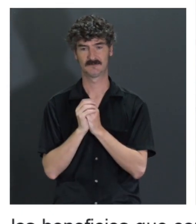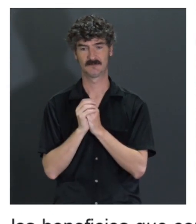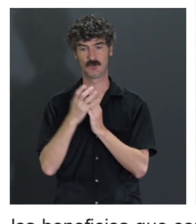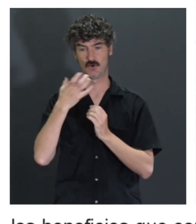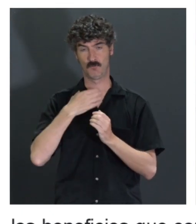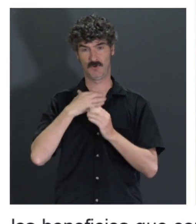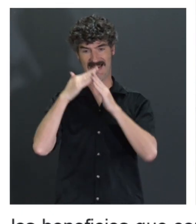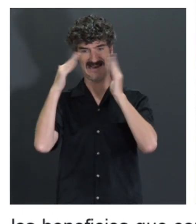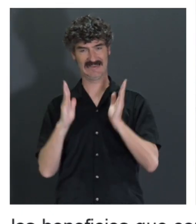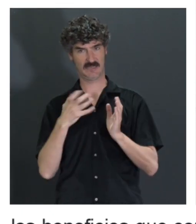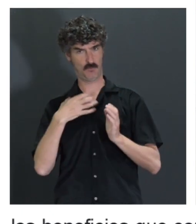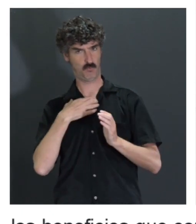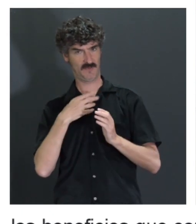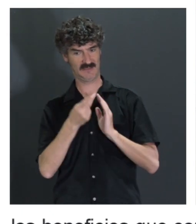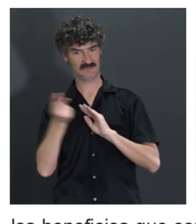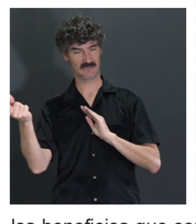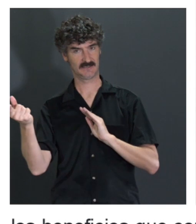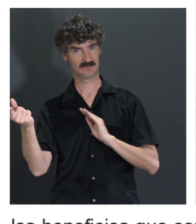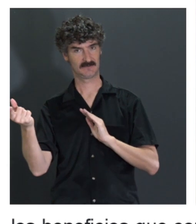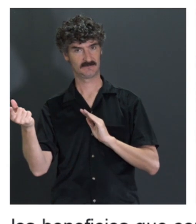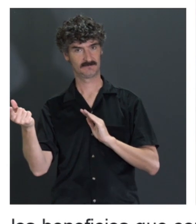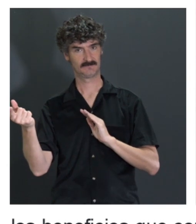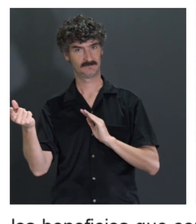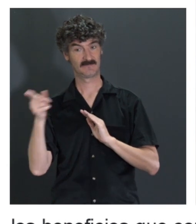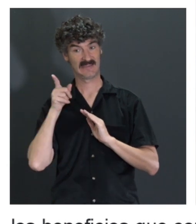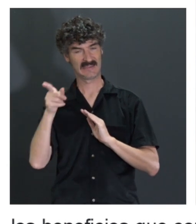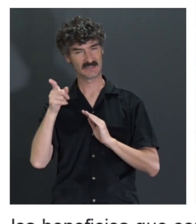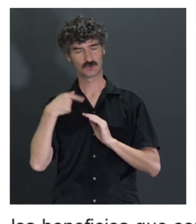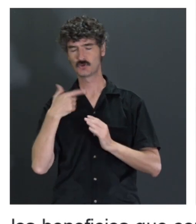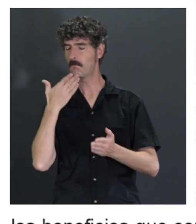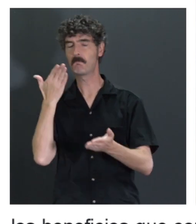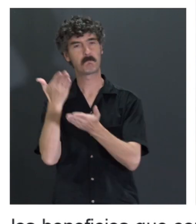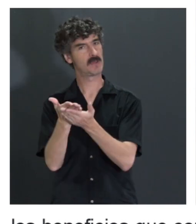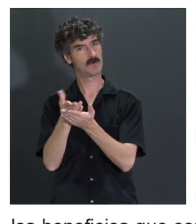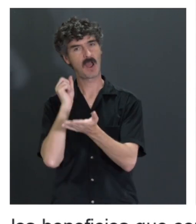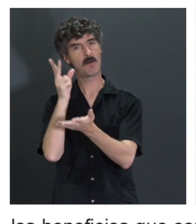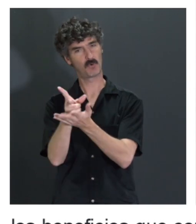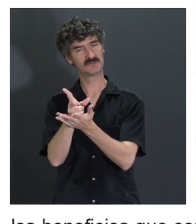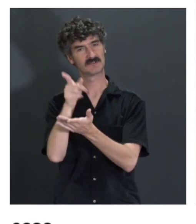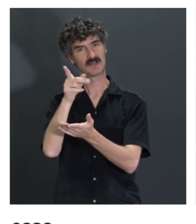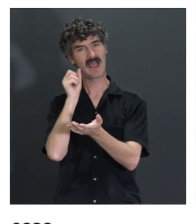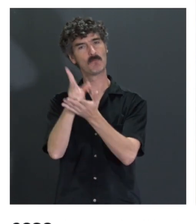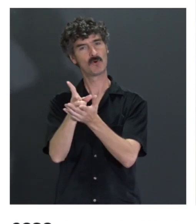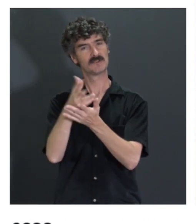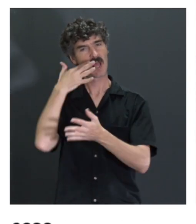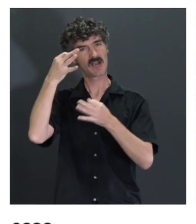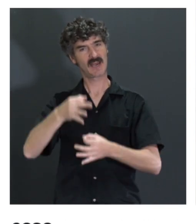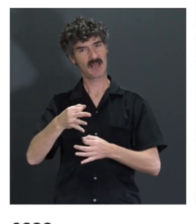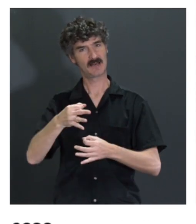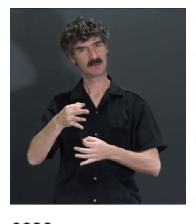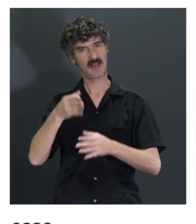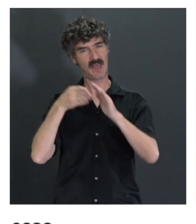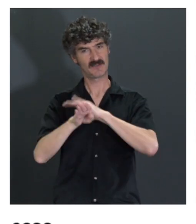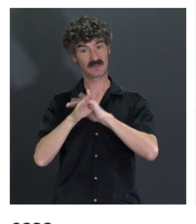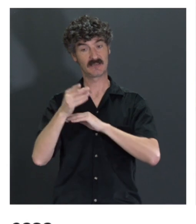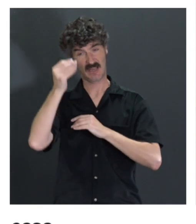pueden salir de su casa o eso es lo que yo pido que la gente apueste por la accesibilidad real y la inteligencia artificial nos